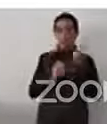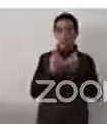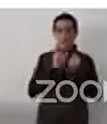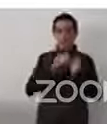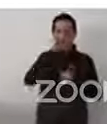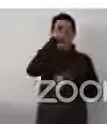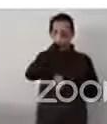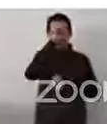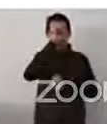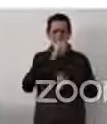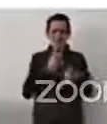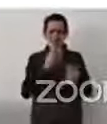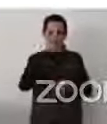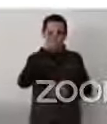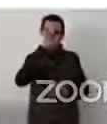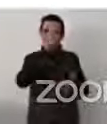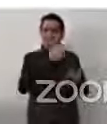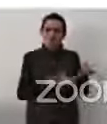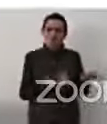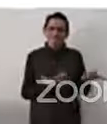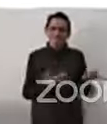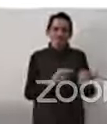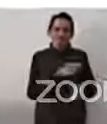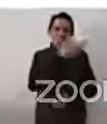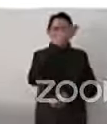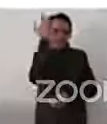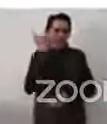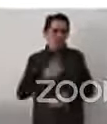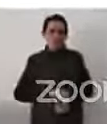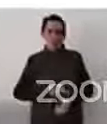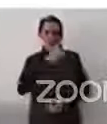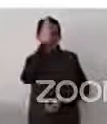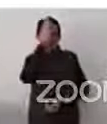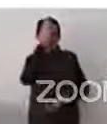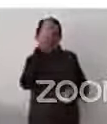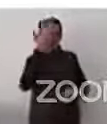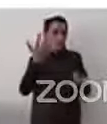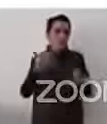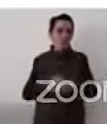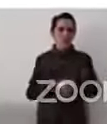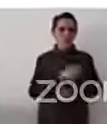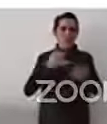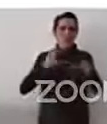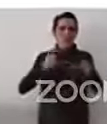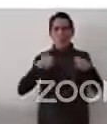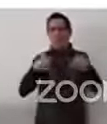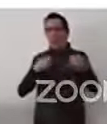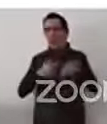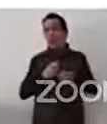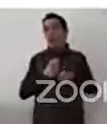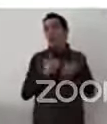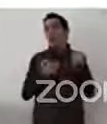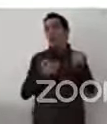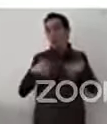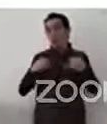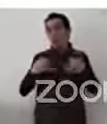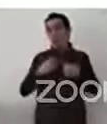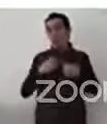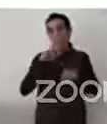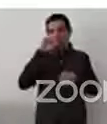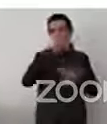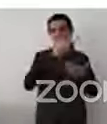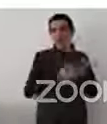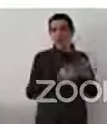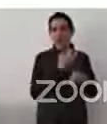los dejan como, no, tú no sabes nada, ¿no? Todavía de la vida, ¿no? Eres muy joven. Eso ya hay una discriminación por edad